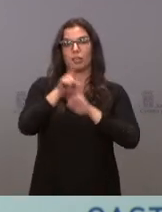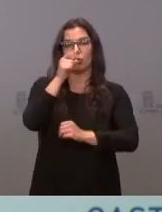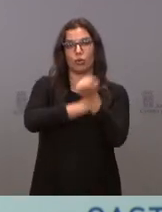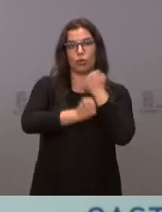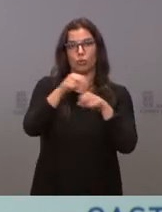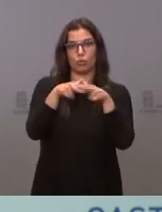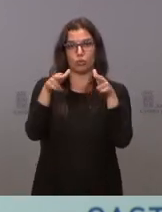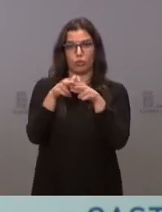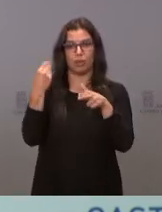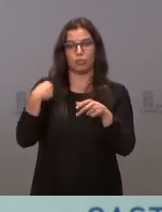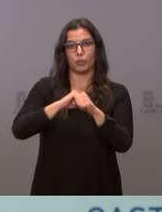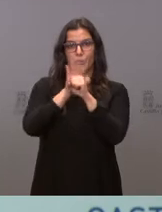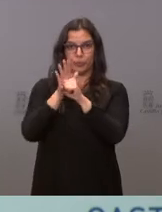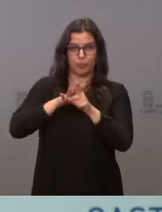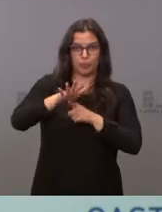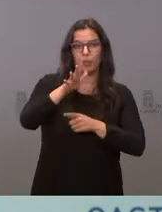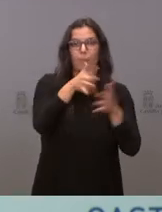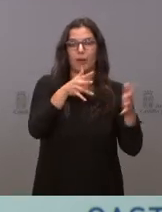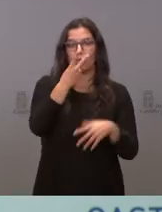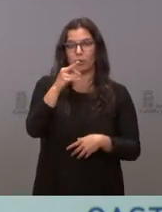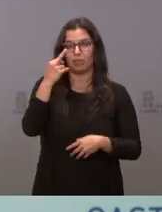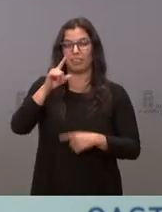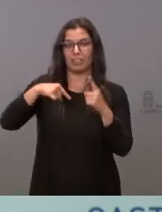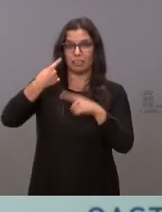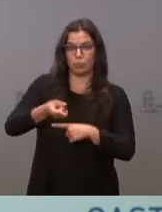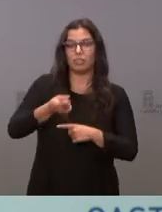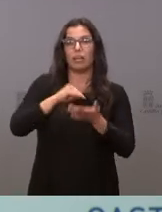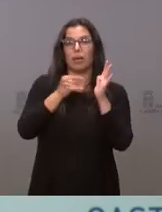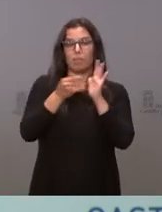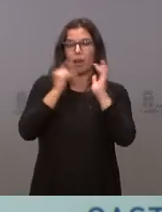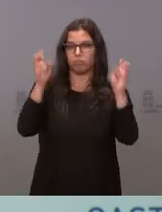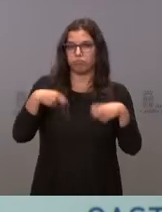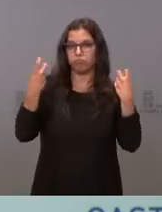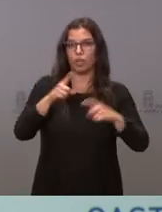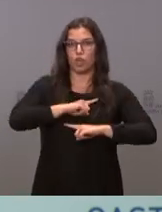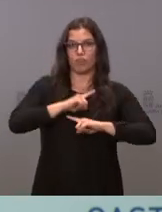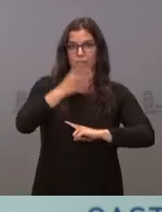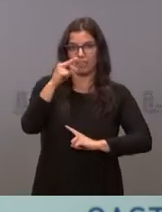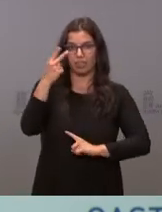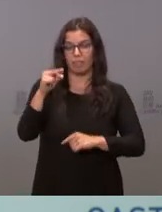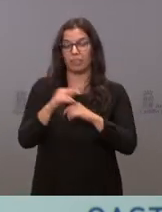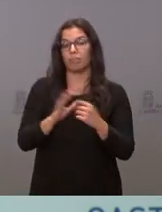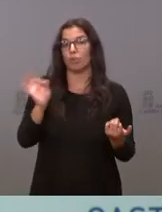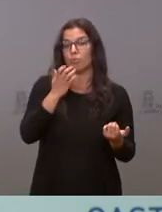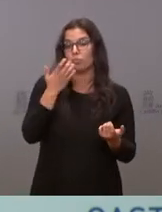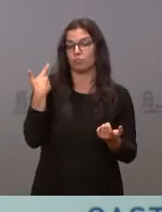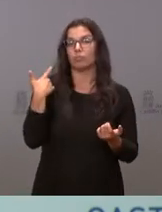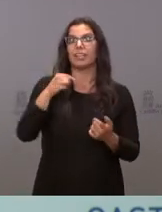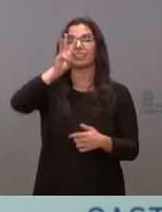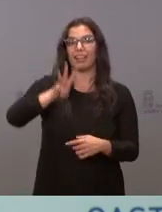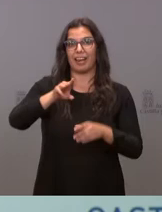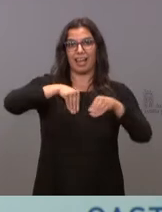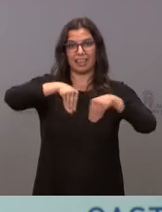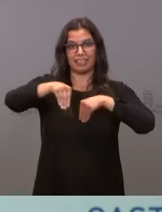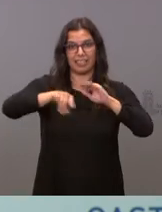ante el impacto de la COVID de marzo de 2020. El Plan de Choque de noviembre de 2020. O la tercera, Estrategia